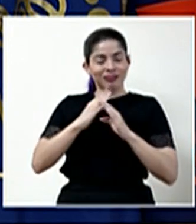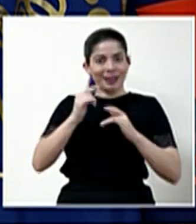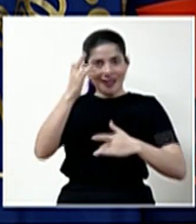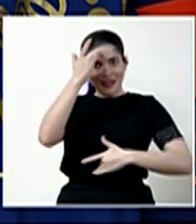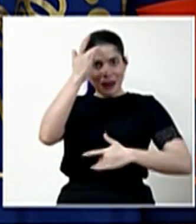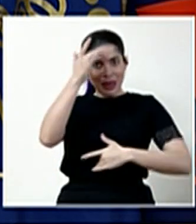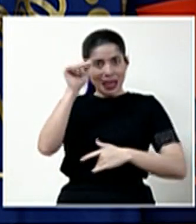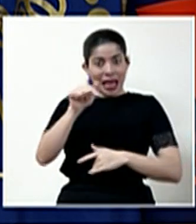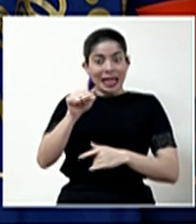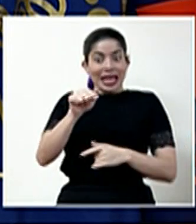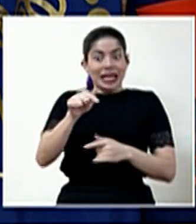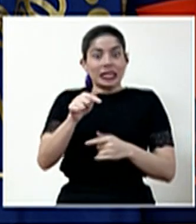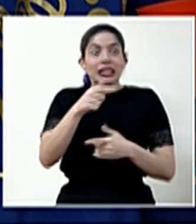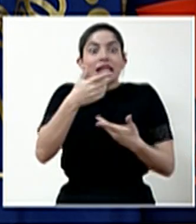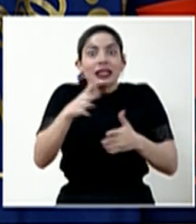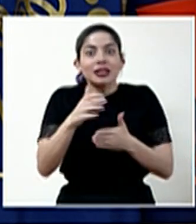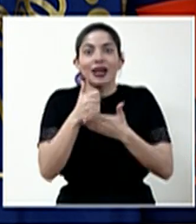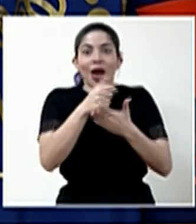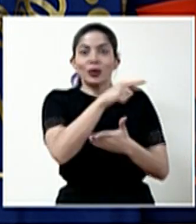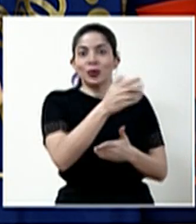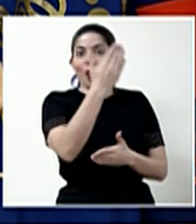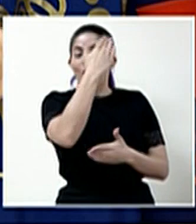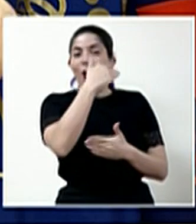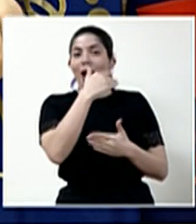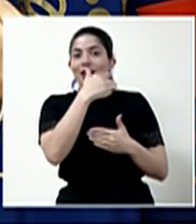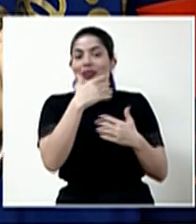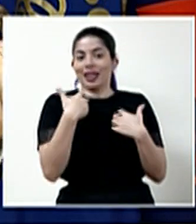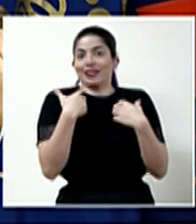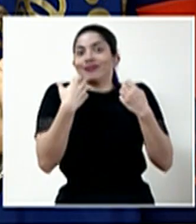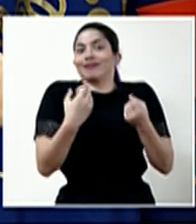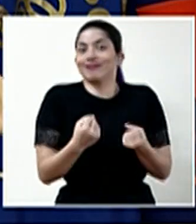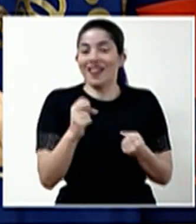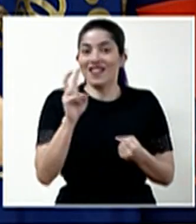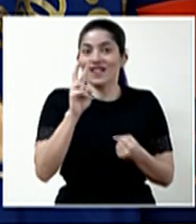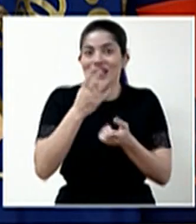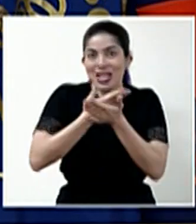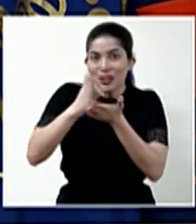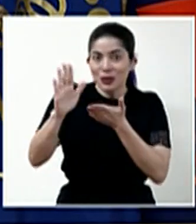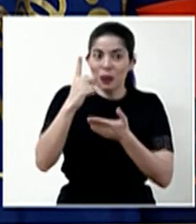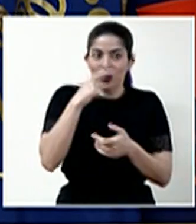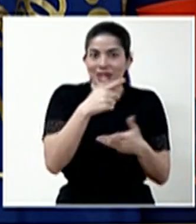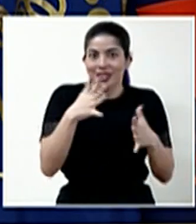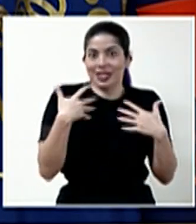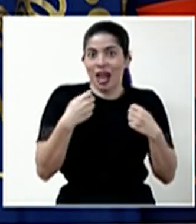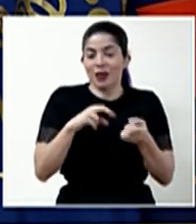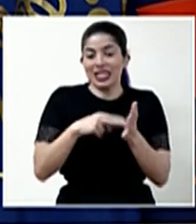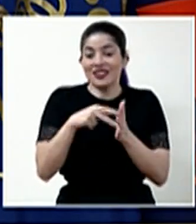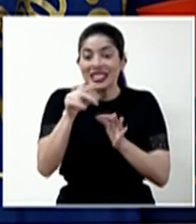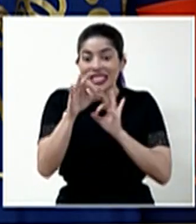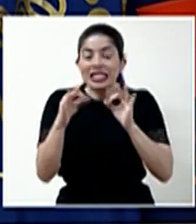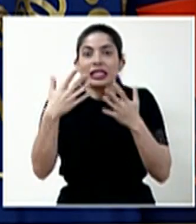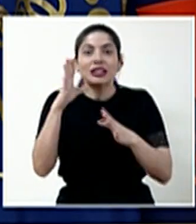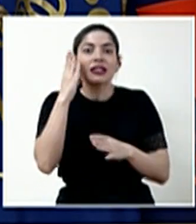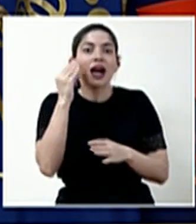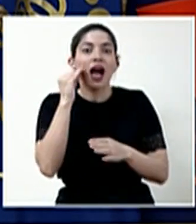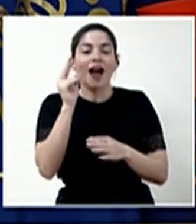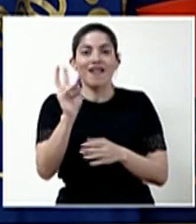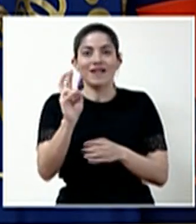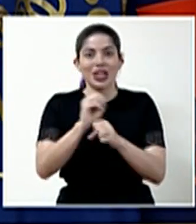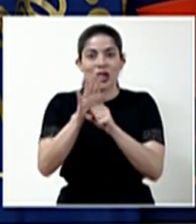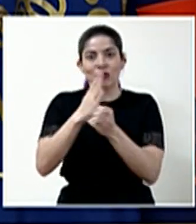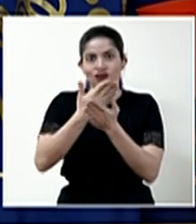eliminar el virus del cuerpo de ese paciente recuperado, se introducen